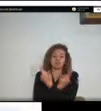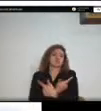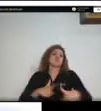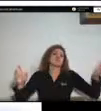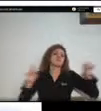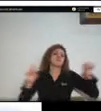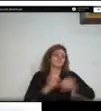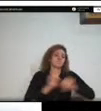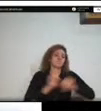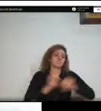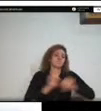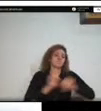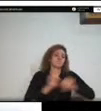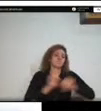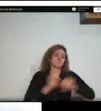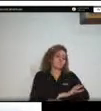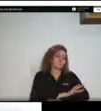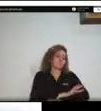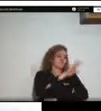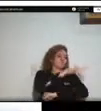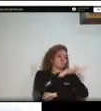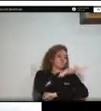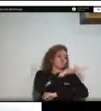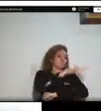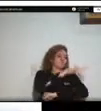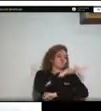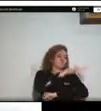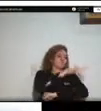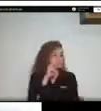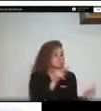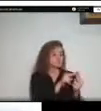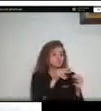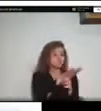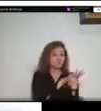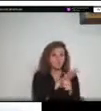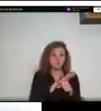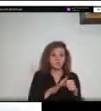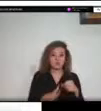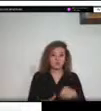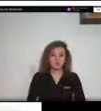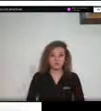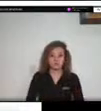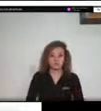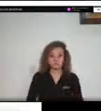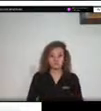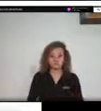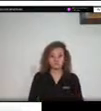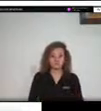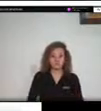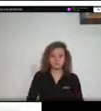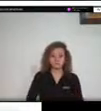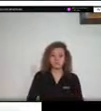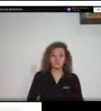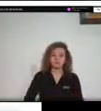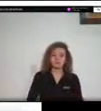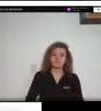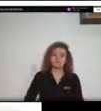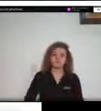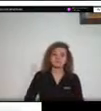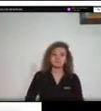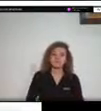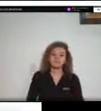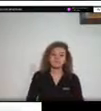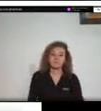exponen a un riesgo pues definitivamente por temas de percepción de riesgo y finalmente encuentran una situación